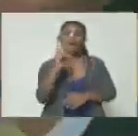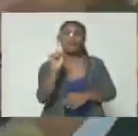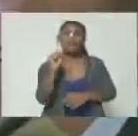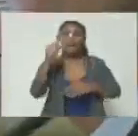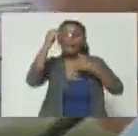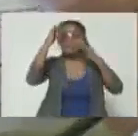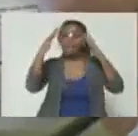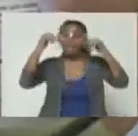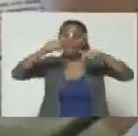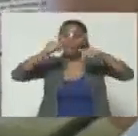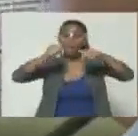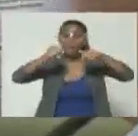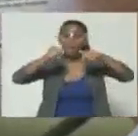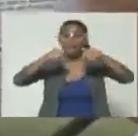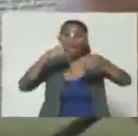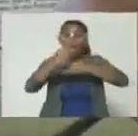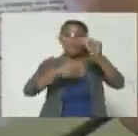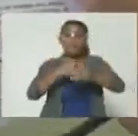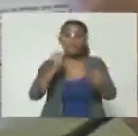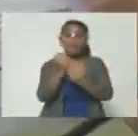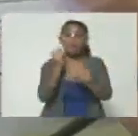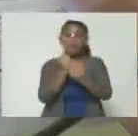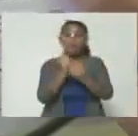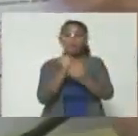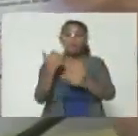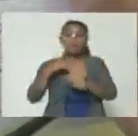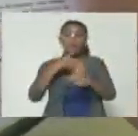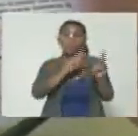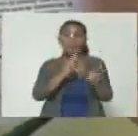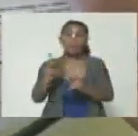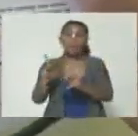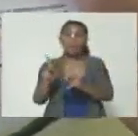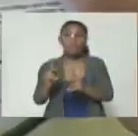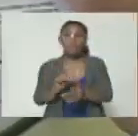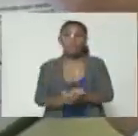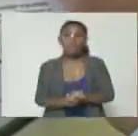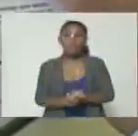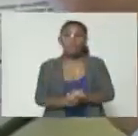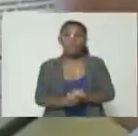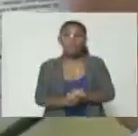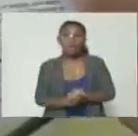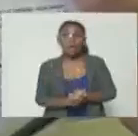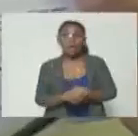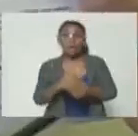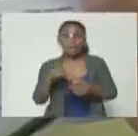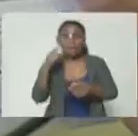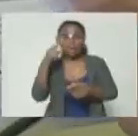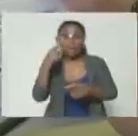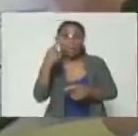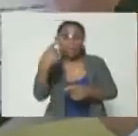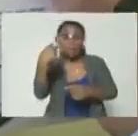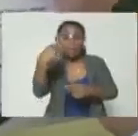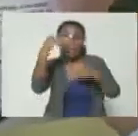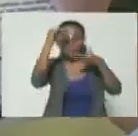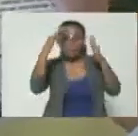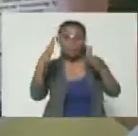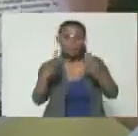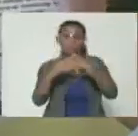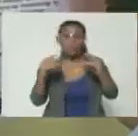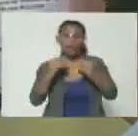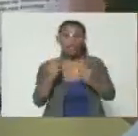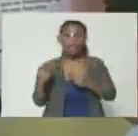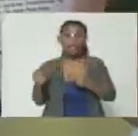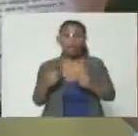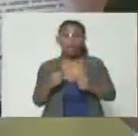hoy se hará una de las operaciones que tenemos planificadas está pendiente necesitamos que todos estén activos para